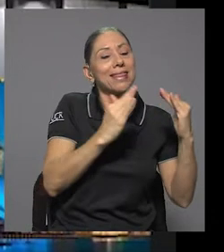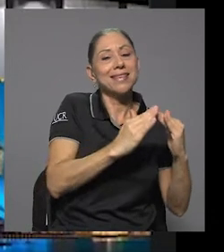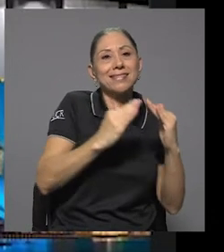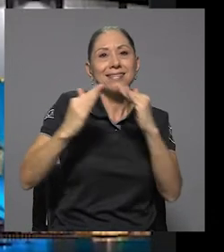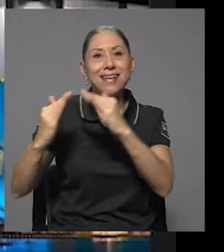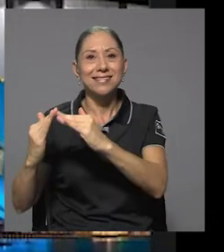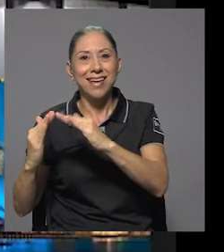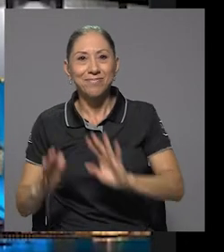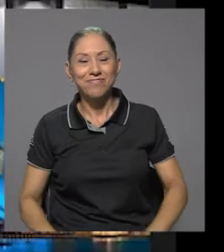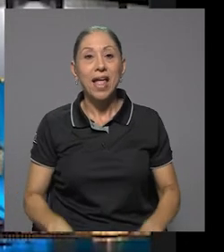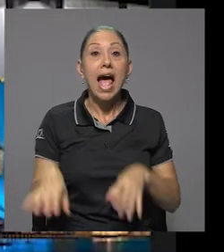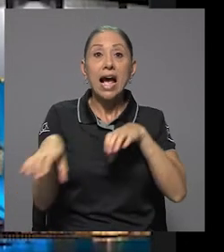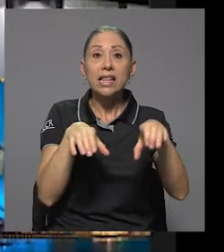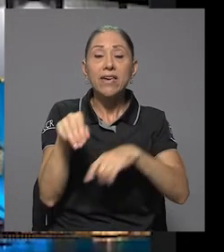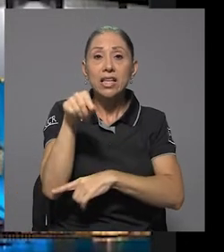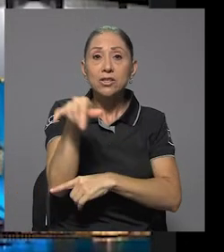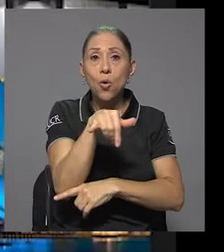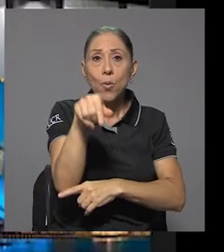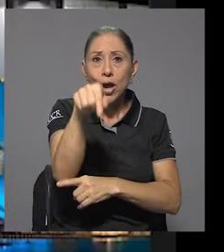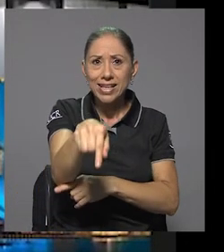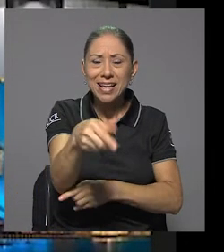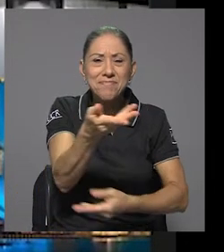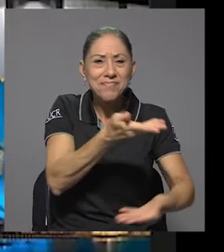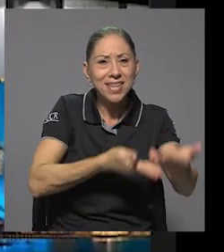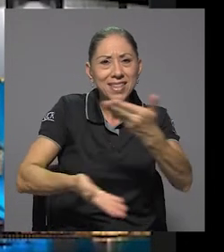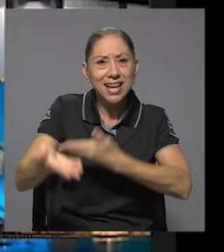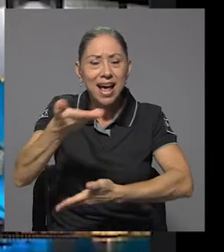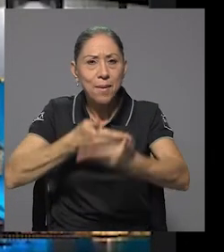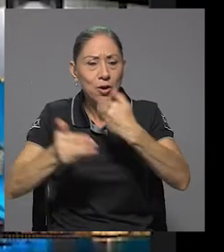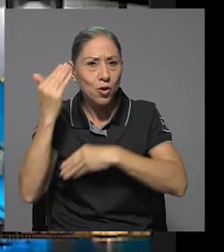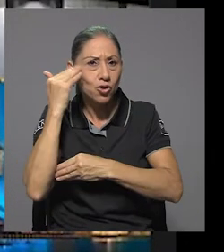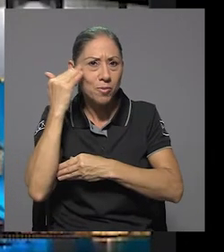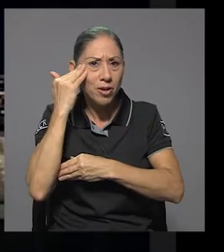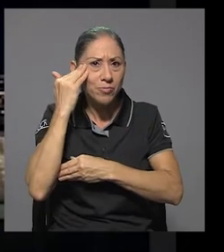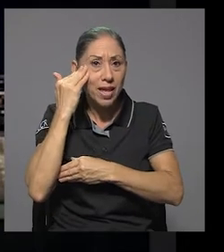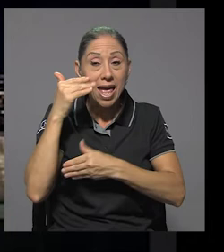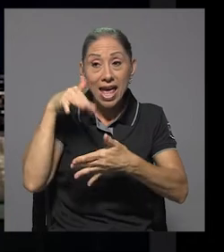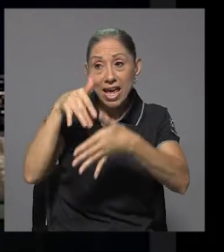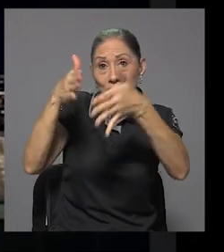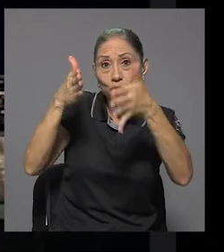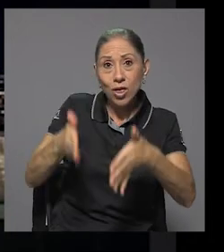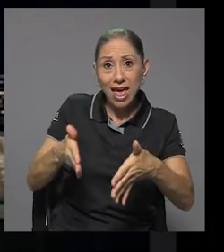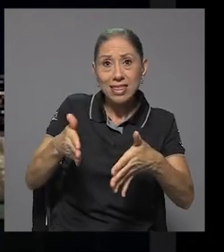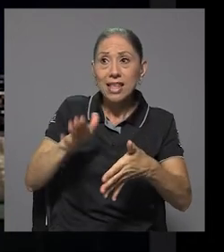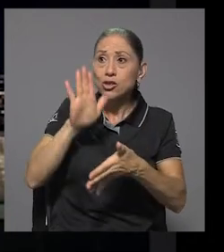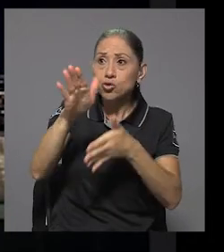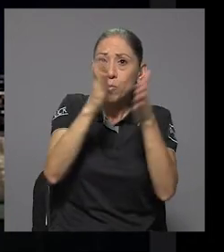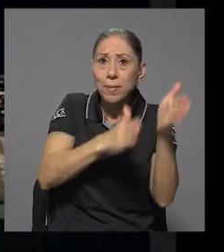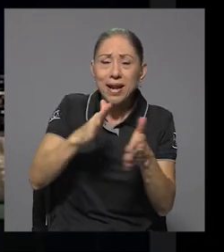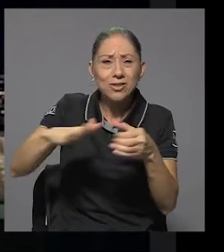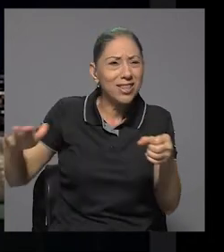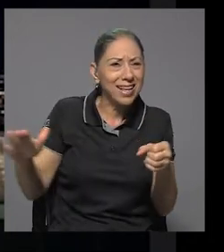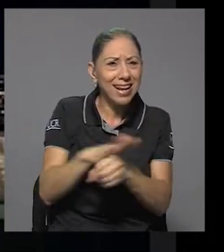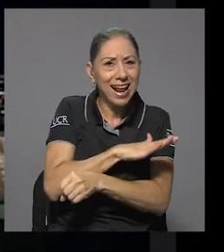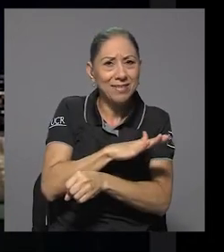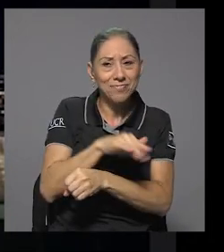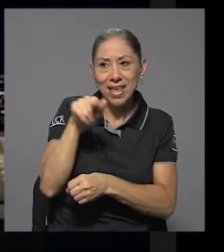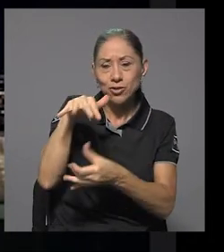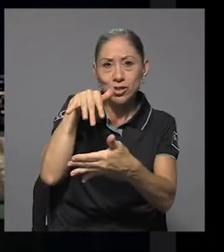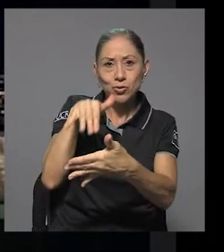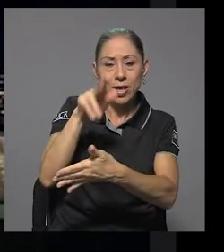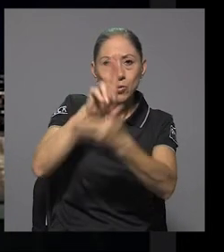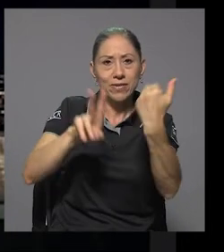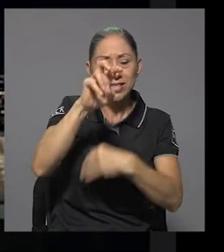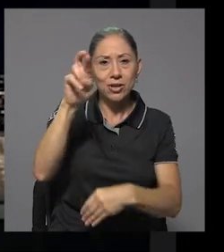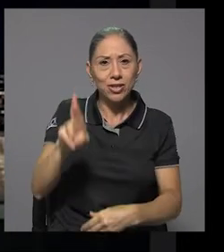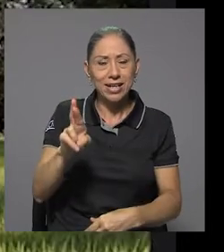Actividades como esta generan un intercambio de conocimiento y la formación integral de las y los estudiantes que estudian en la Universidad de